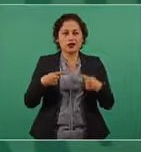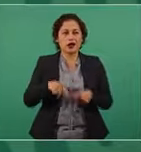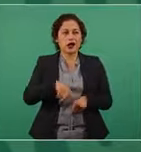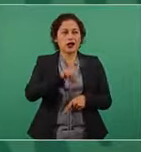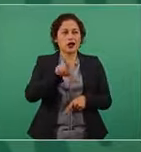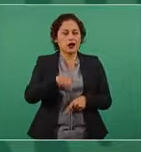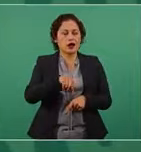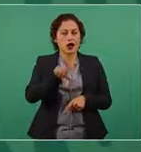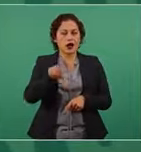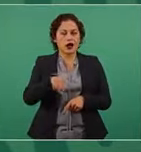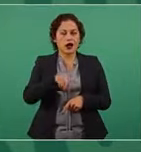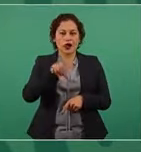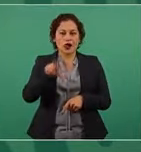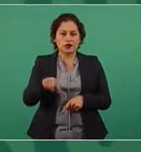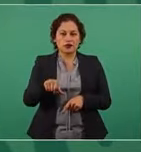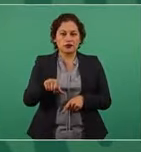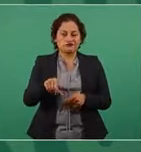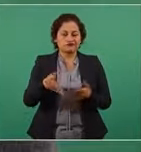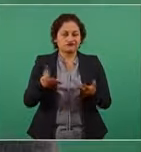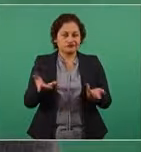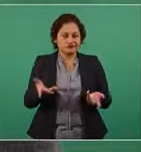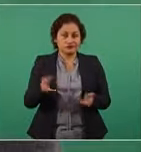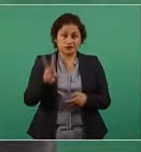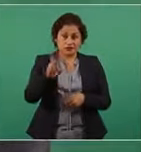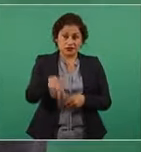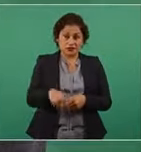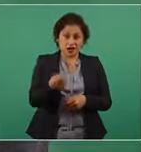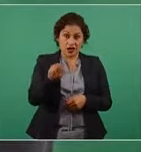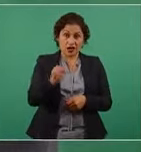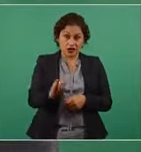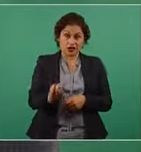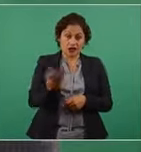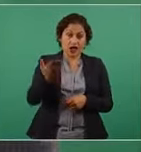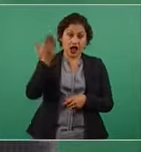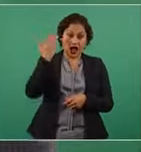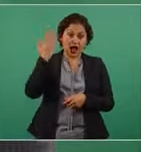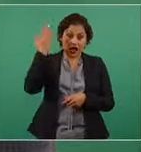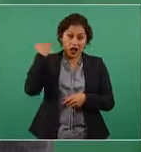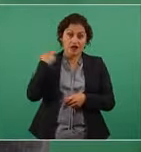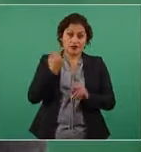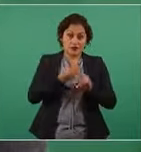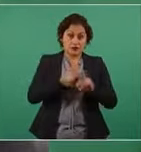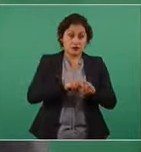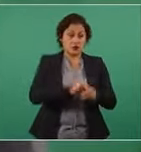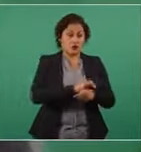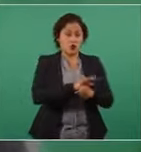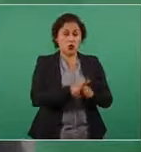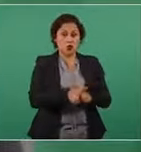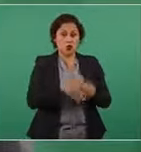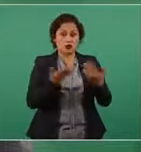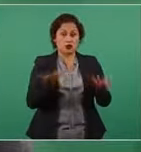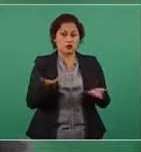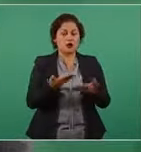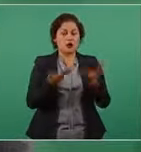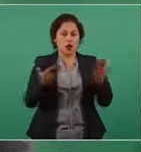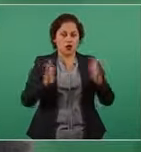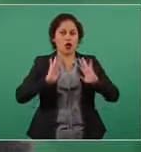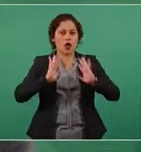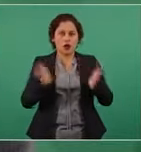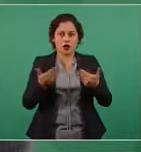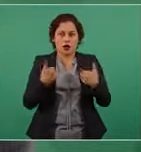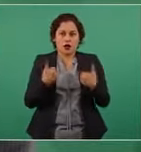así pasaba antes, ahora ya menos, siempre aquí se insistió en los días de atención.